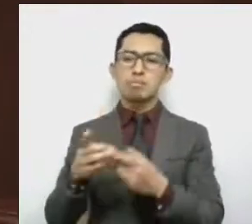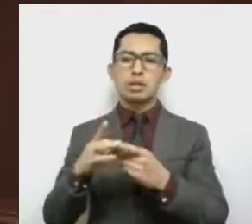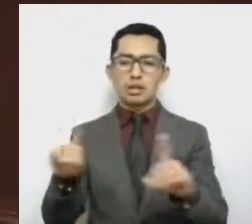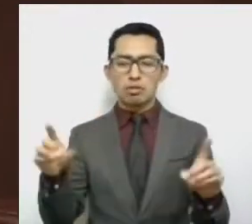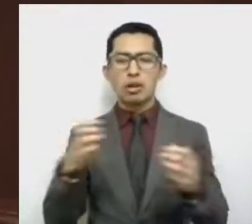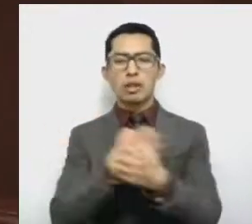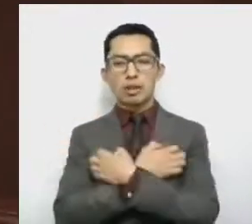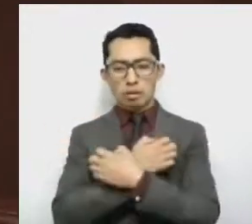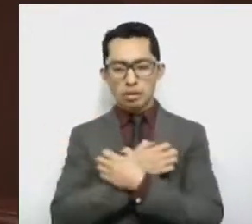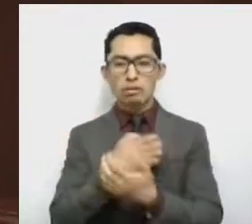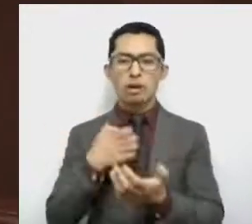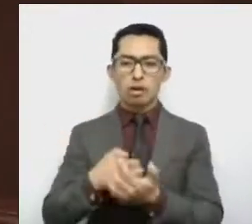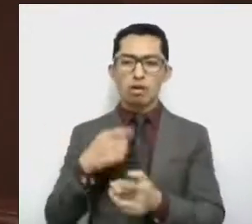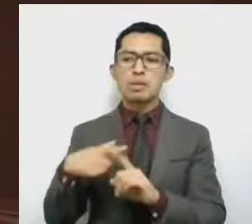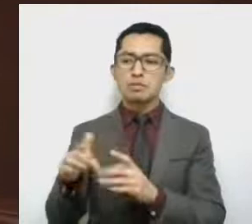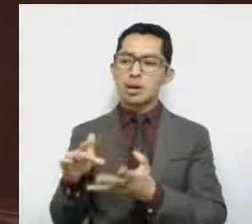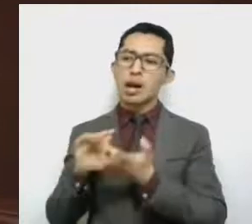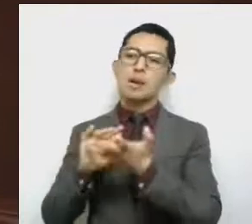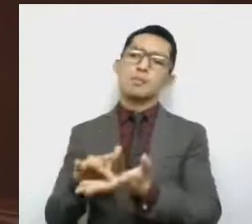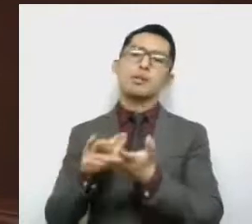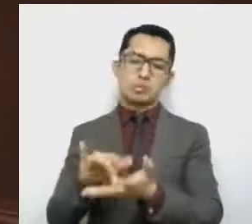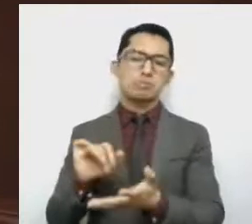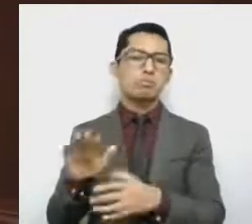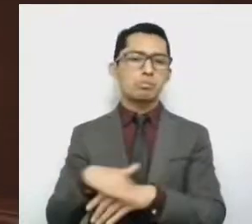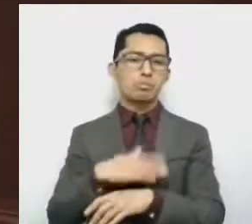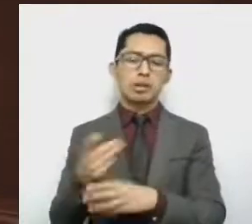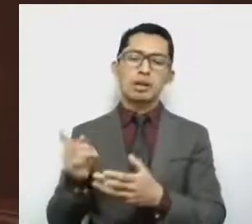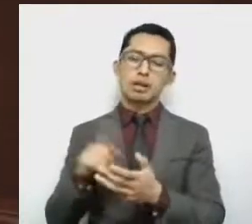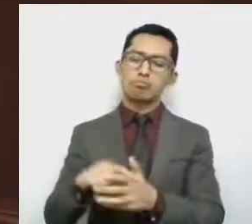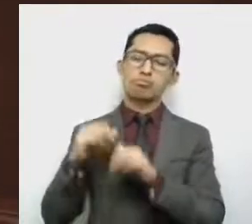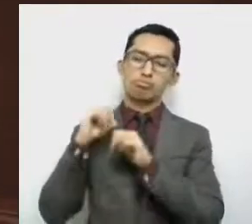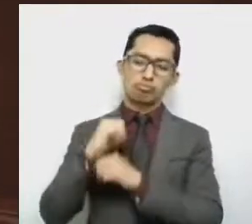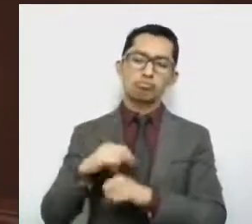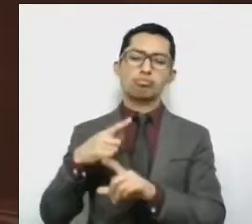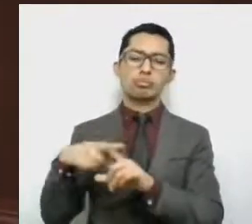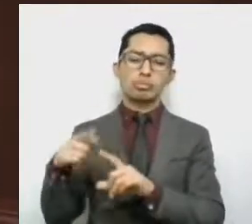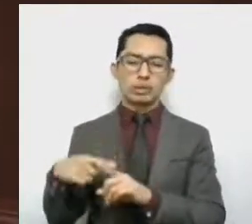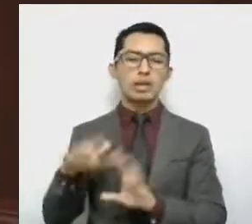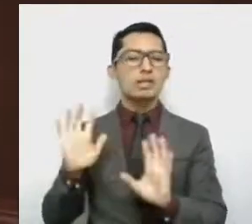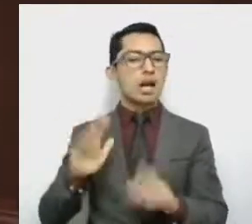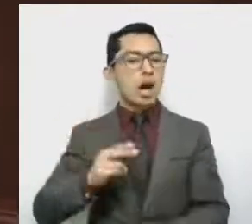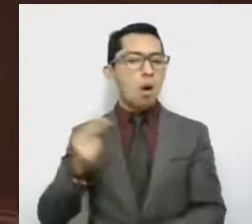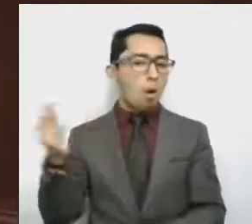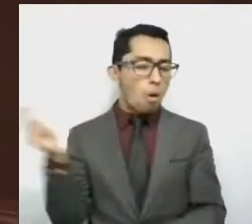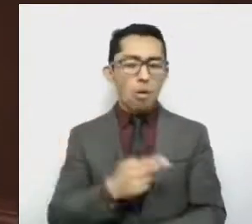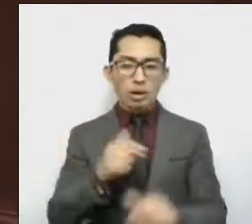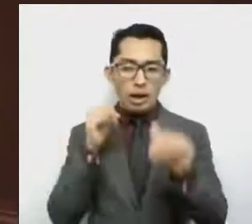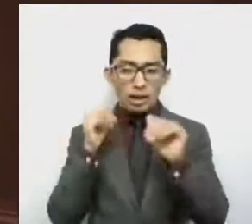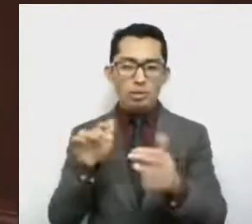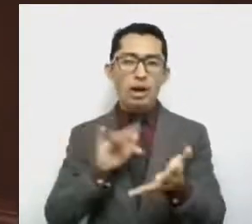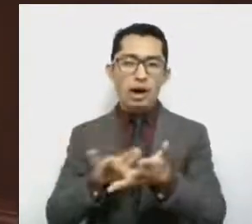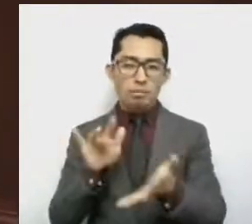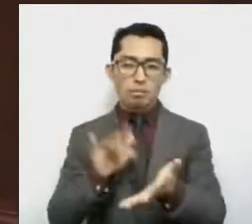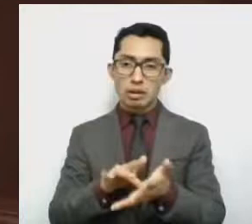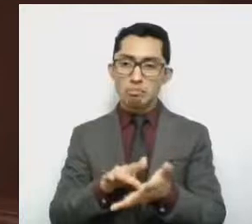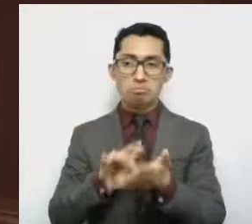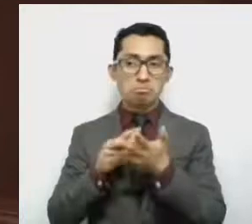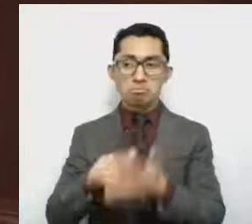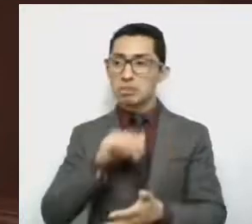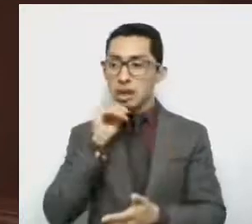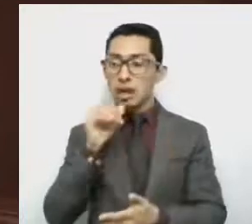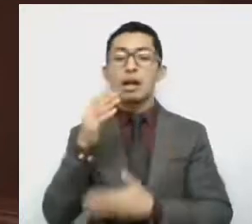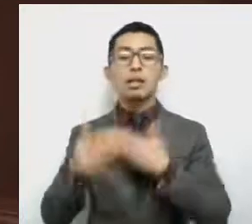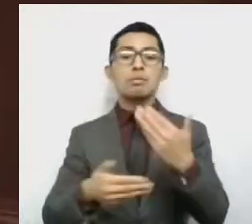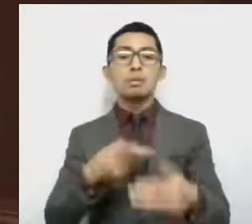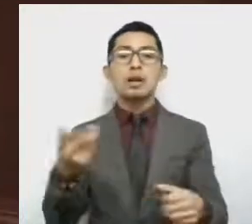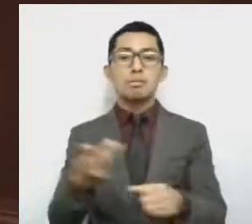económico, pues la intervención de las autoridades es urgente, de lo contrario, las consecuencias pueden